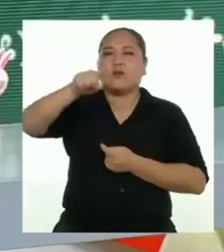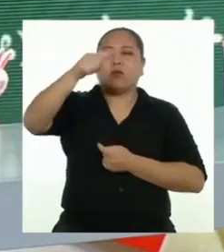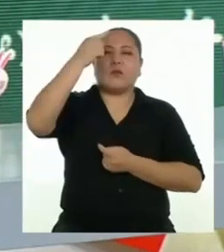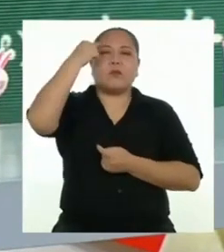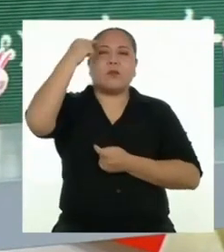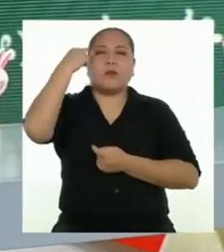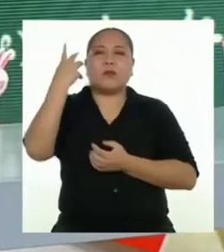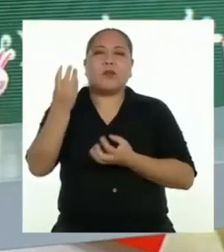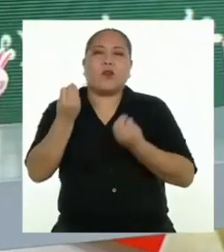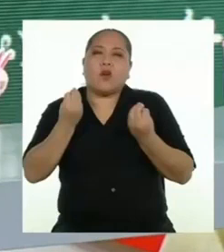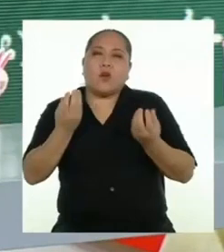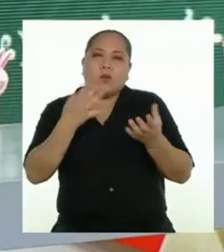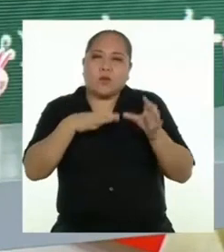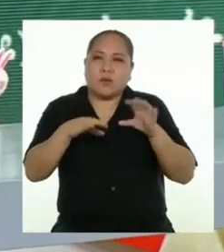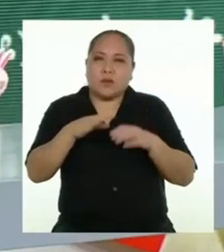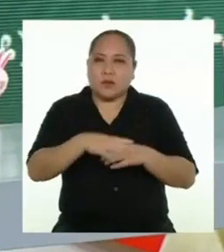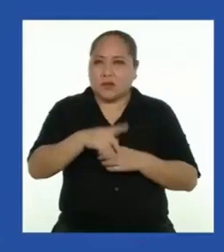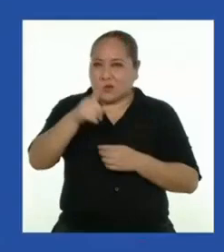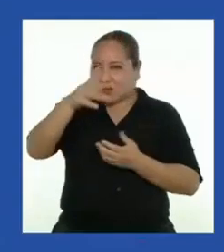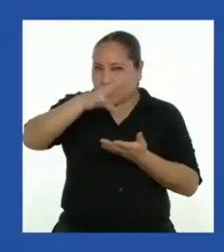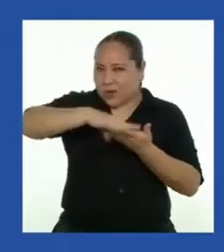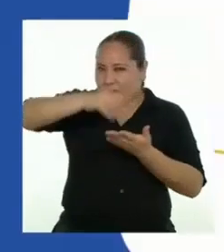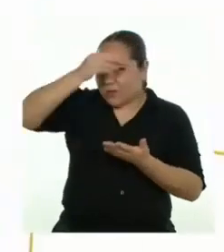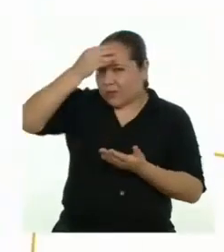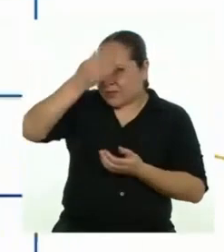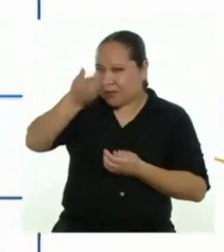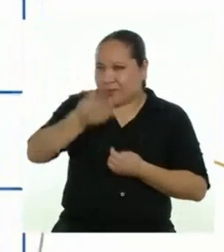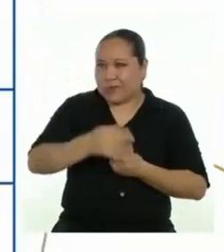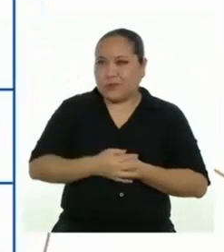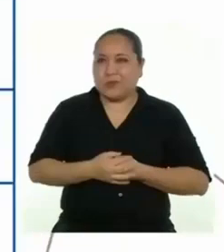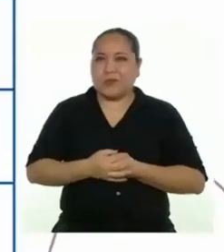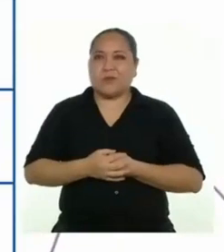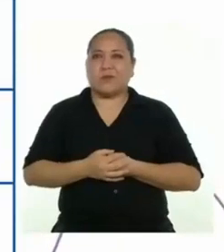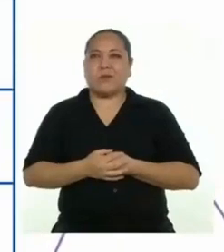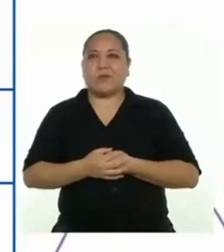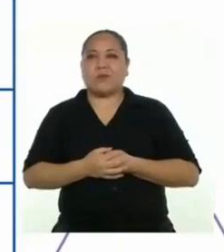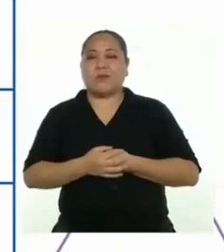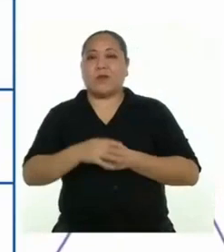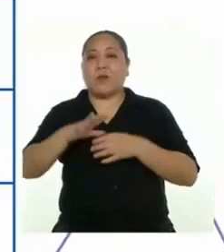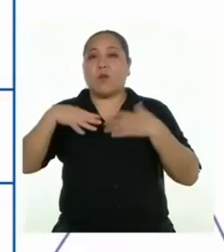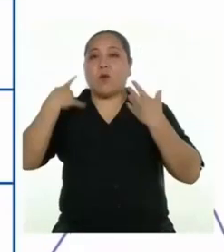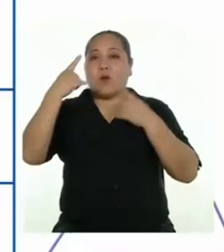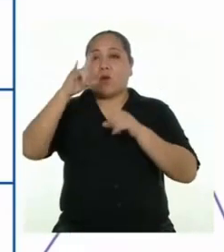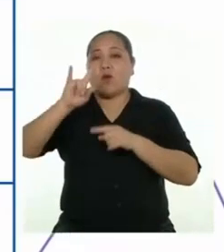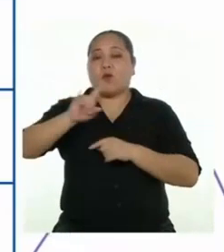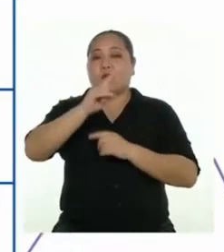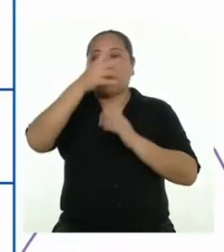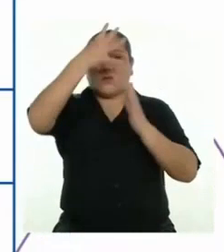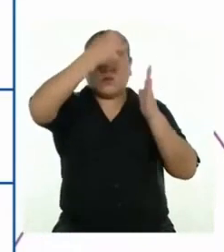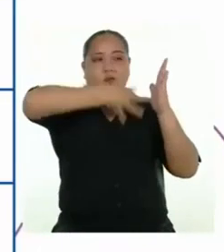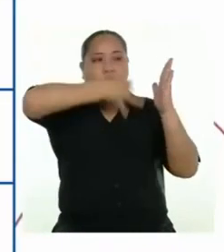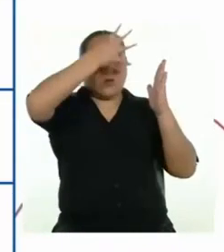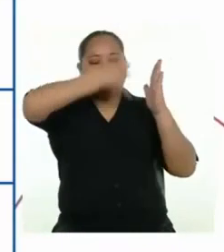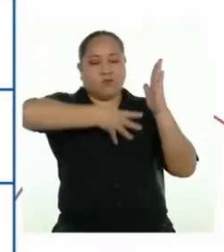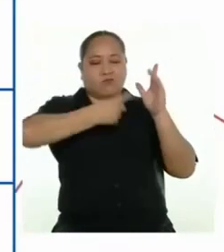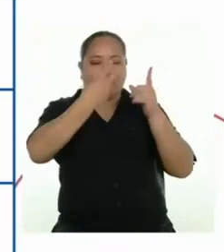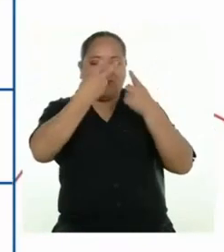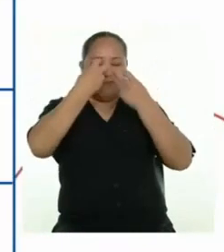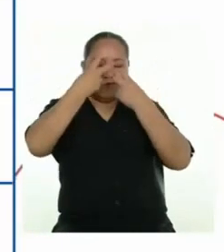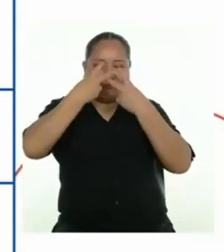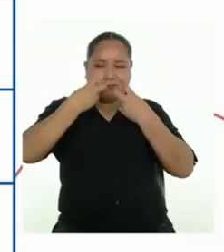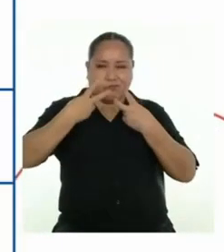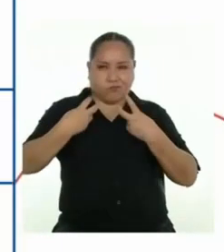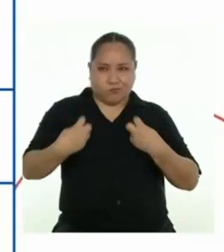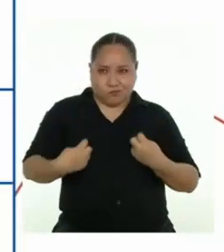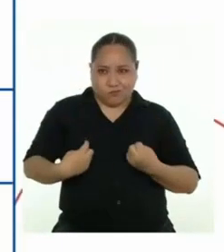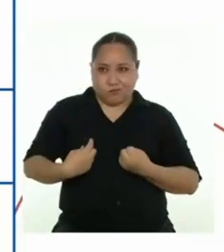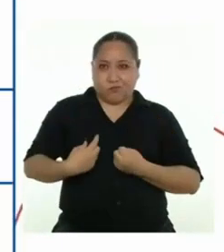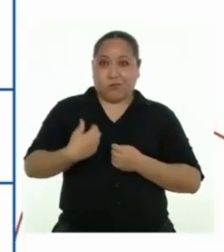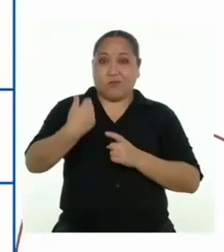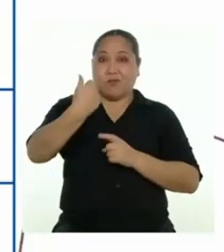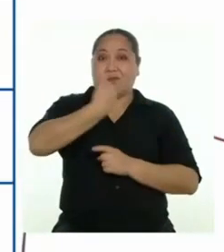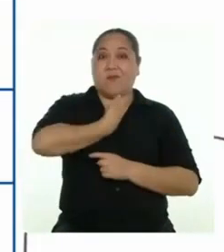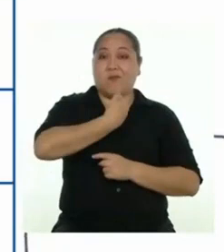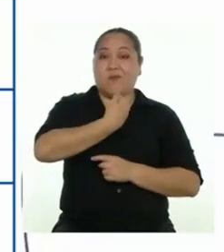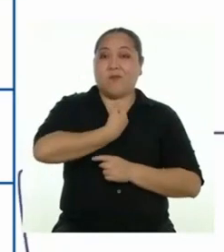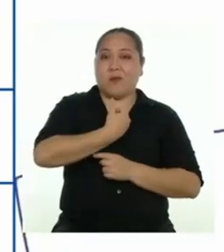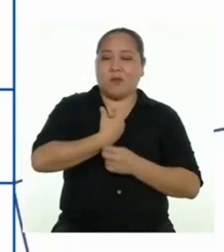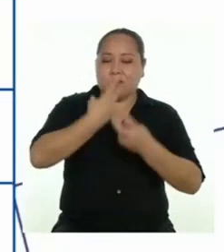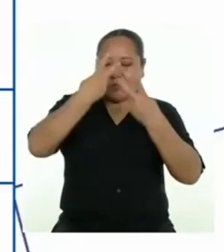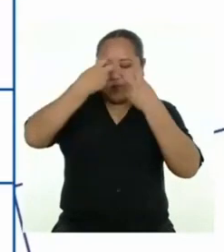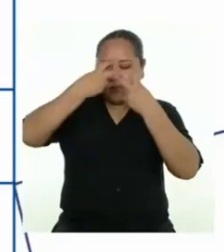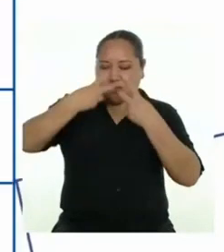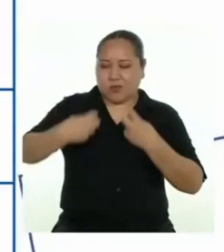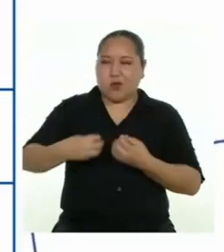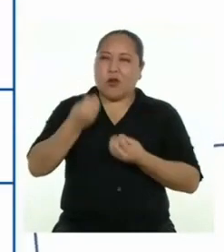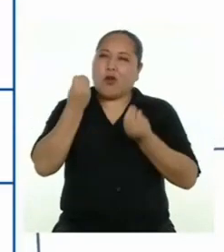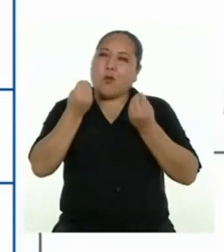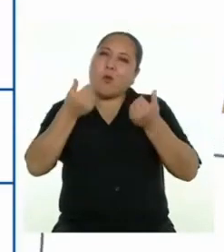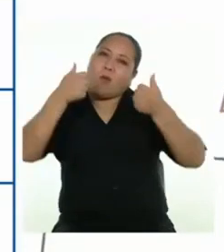creen que les está yendo con sus aprendizajes? Pueden usar esta ficha de autoevaluación para que ustedes mismos sepan cómo